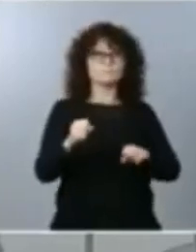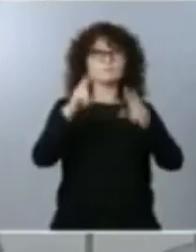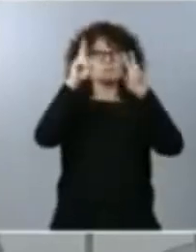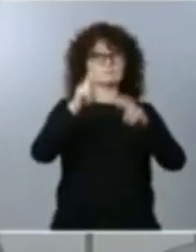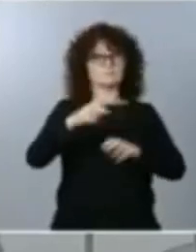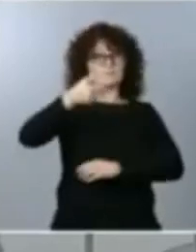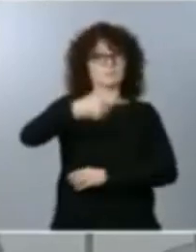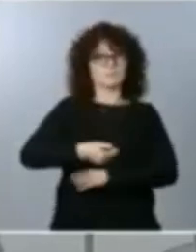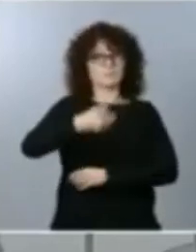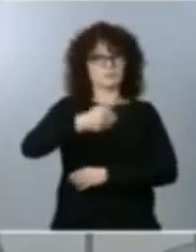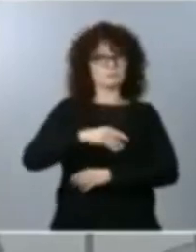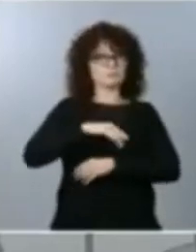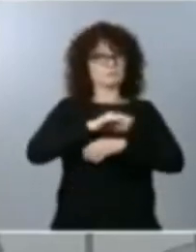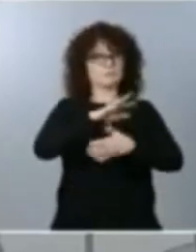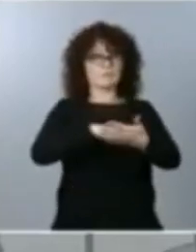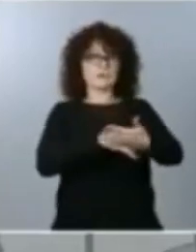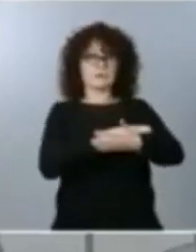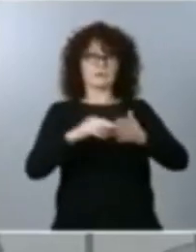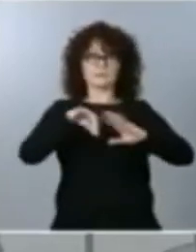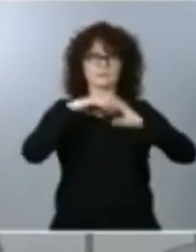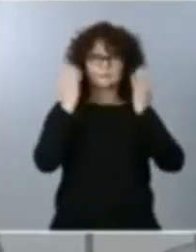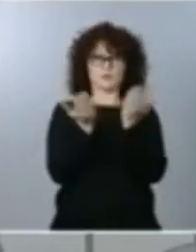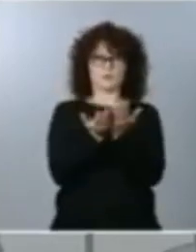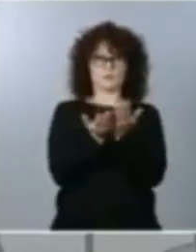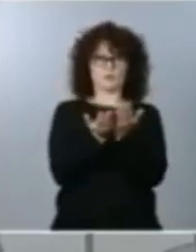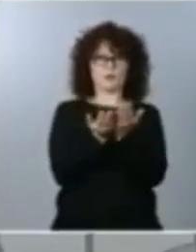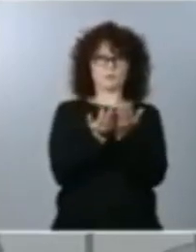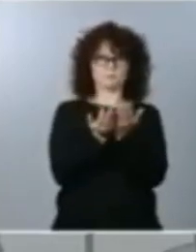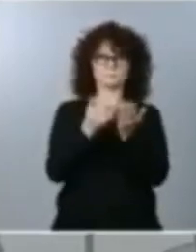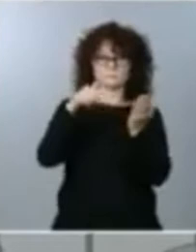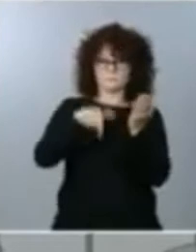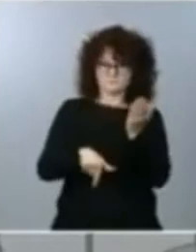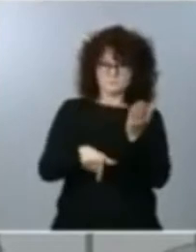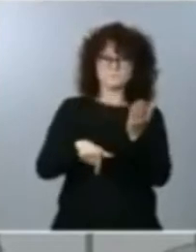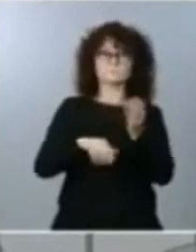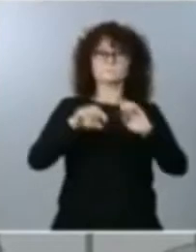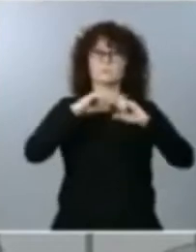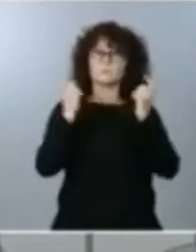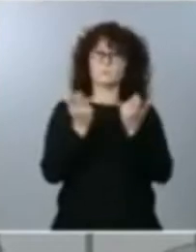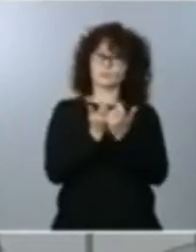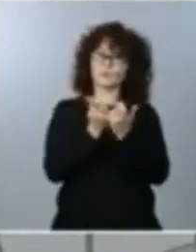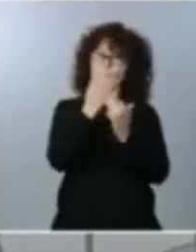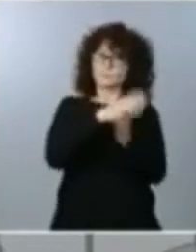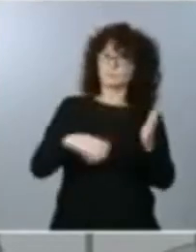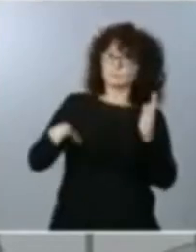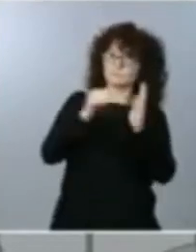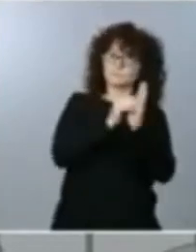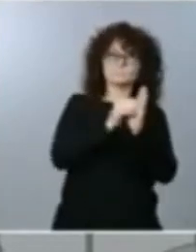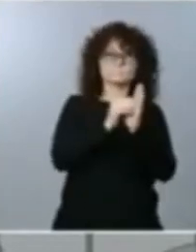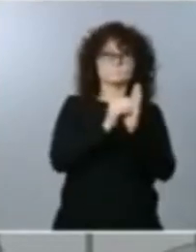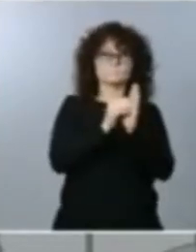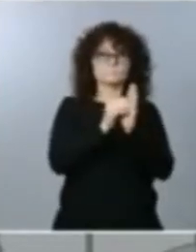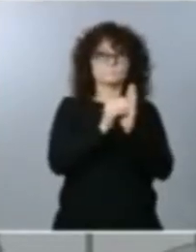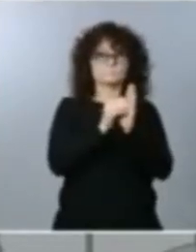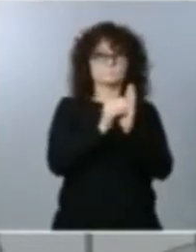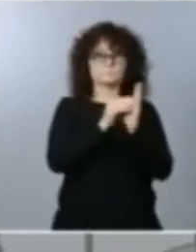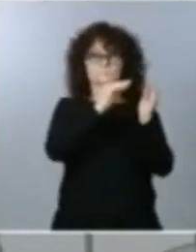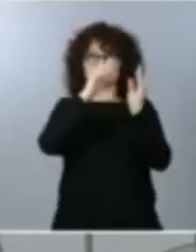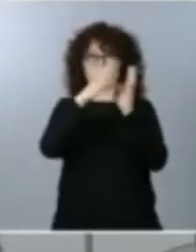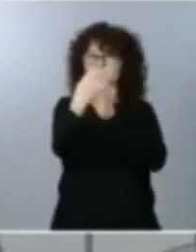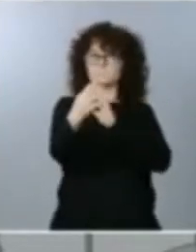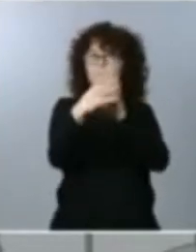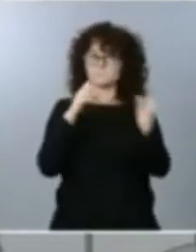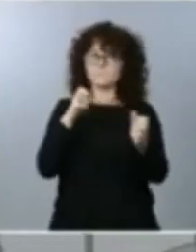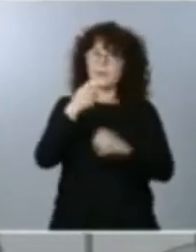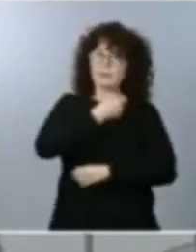Internacional, que esta reunión haya incluido una declaración consensuada a la que España también ha contribuido desde el primer